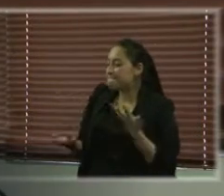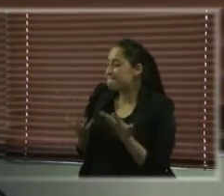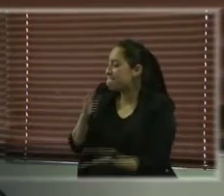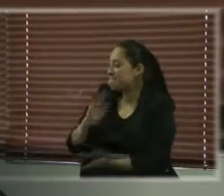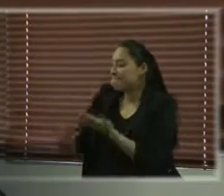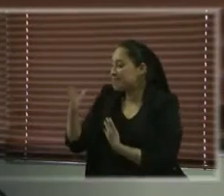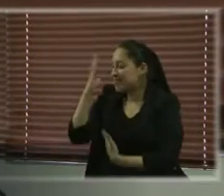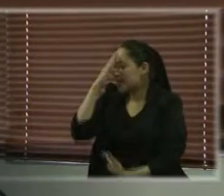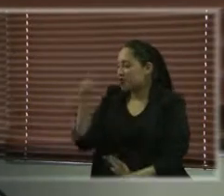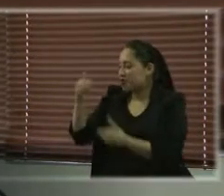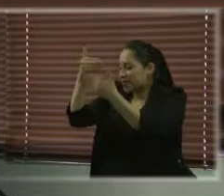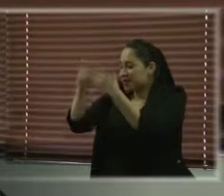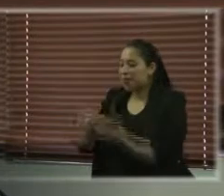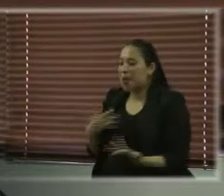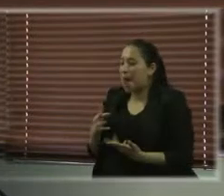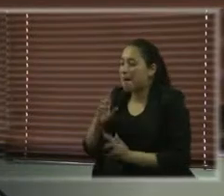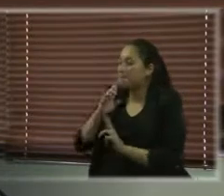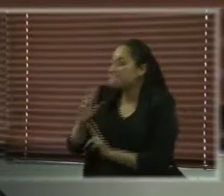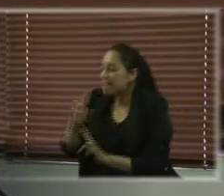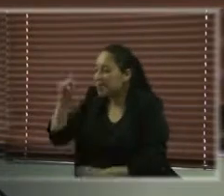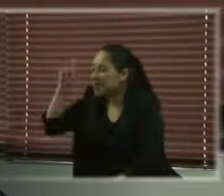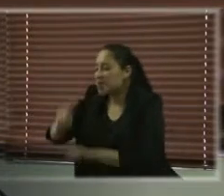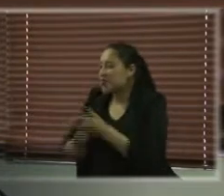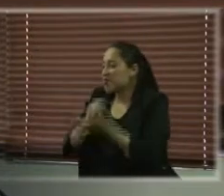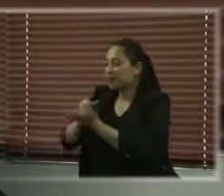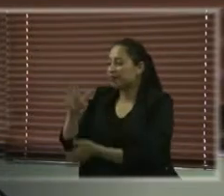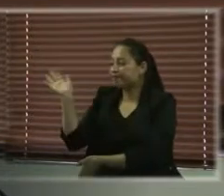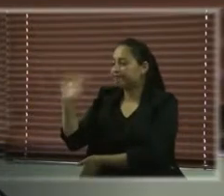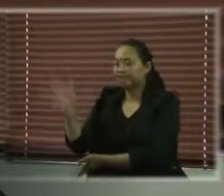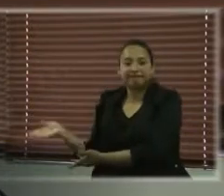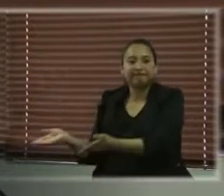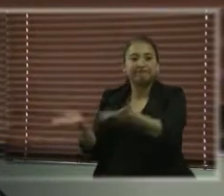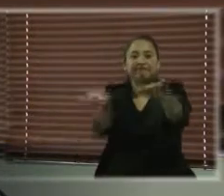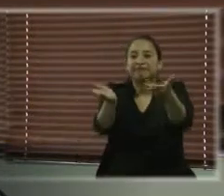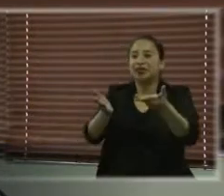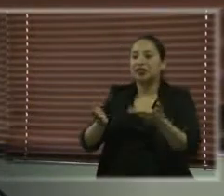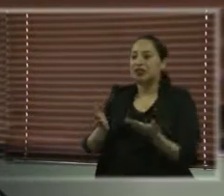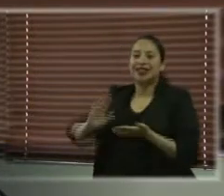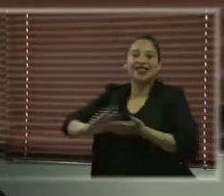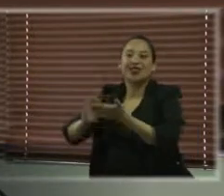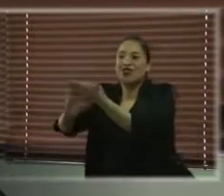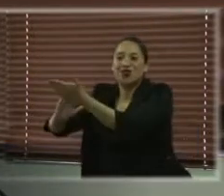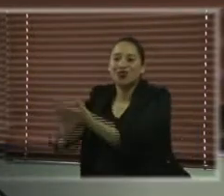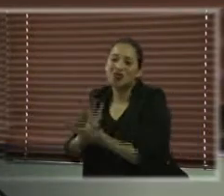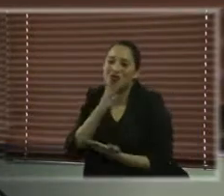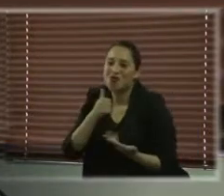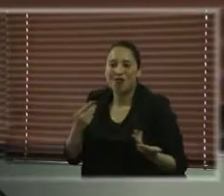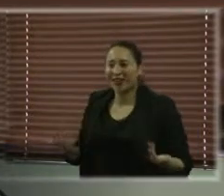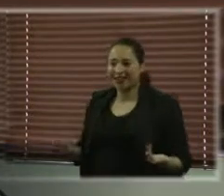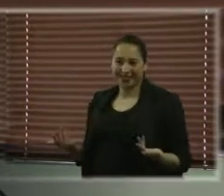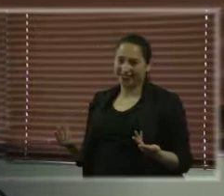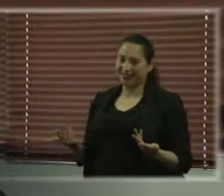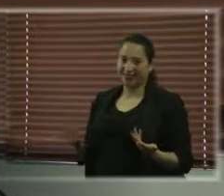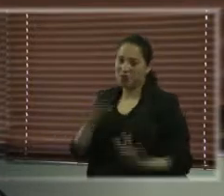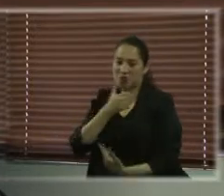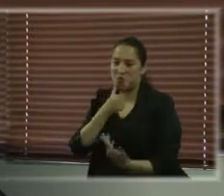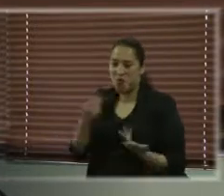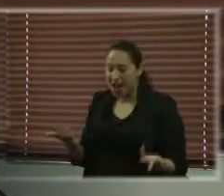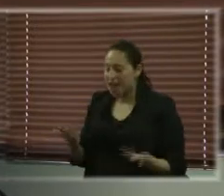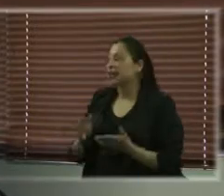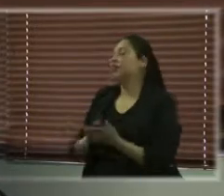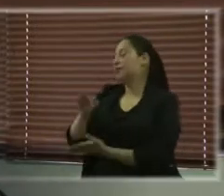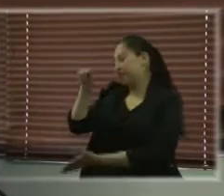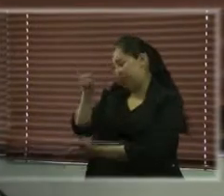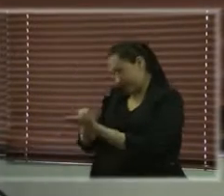a recibirlas y a brindarles los servicios de apoyo, al igual que las demás mujeres sin discapacidad. Pero